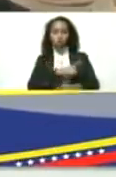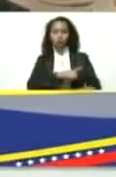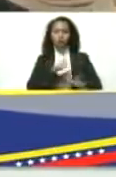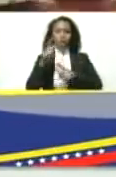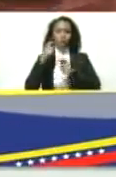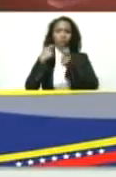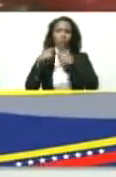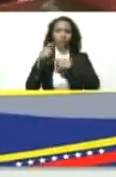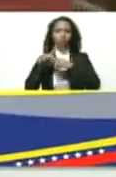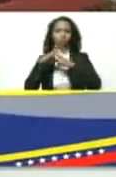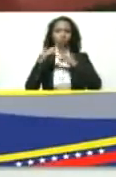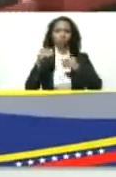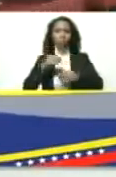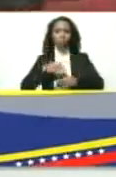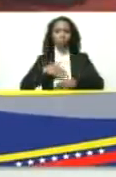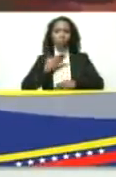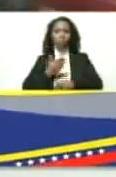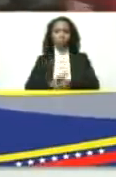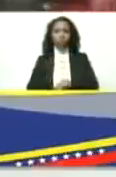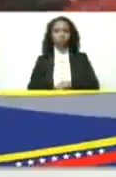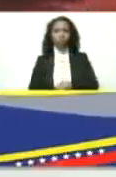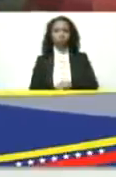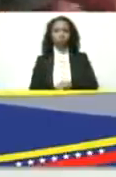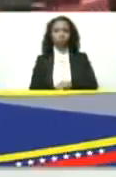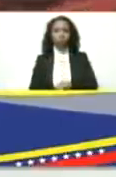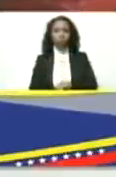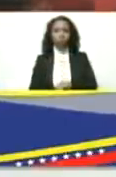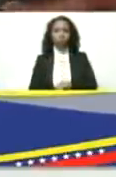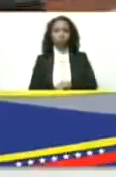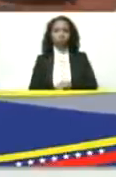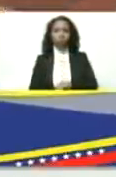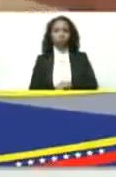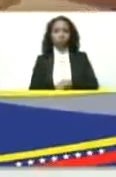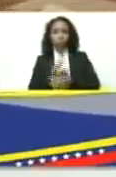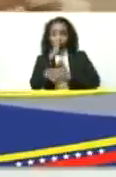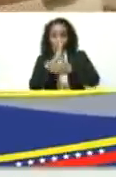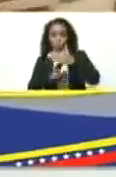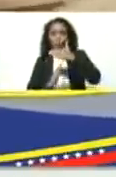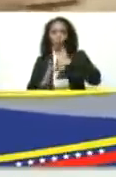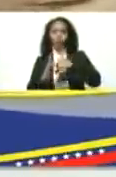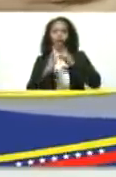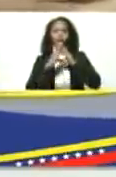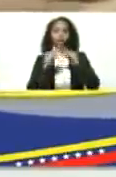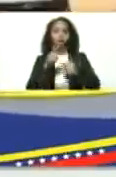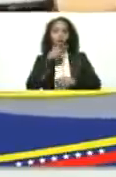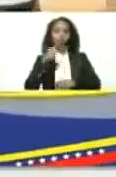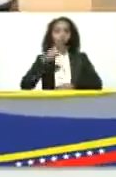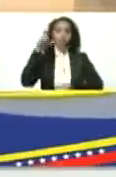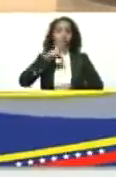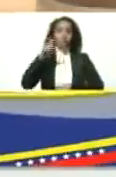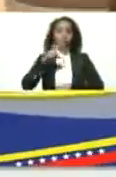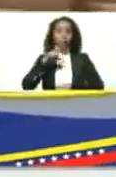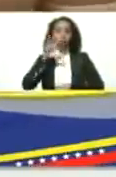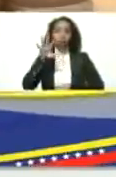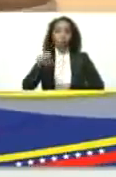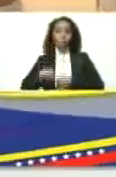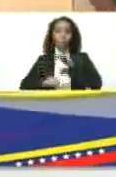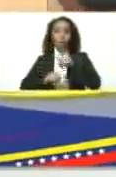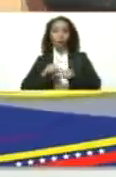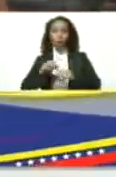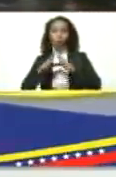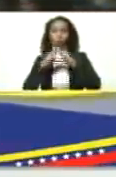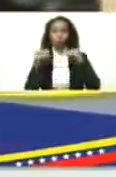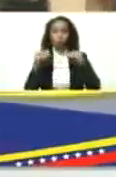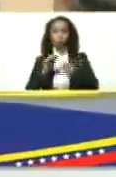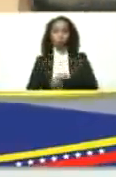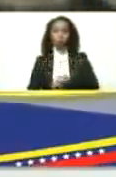venderle todo lo que podamos, modestamente, y todo lo que Rusia necesite comprar, todo.